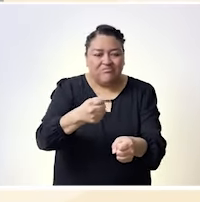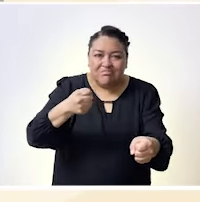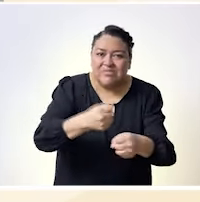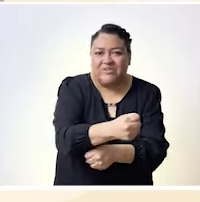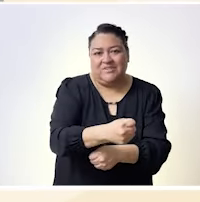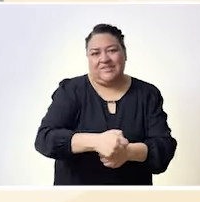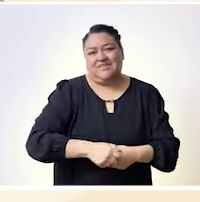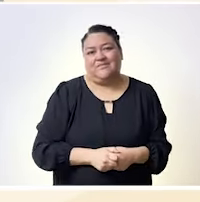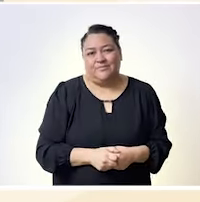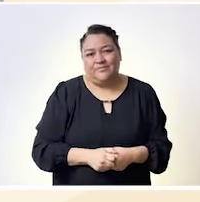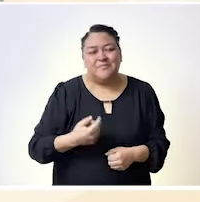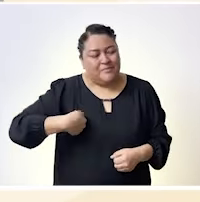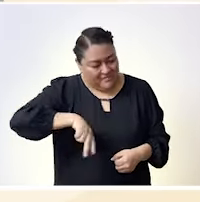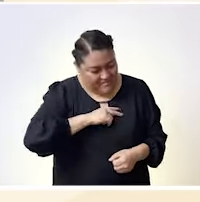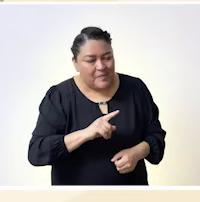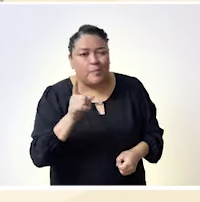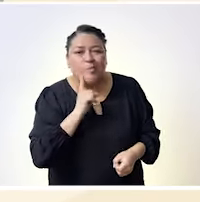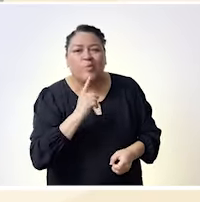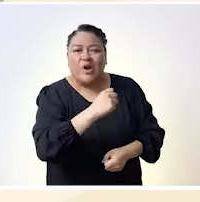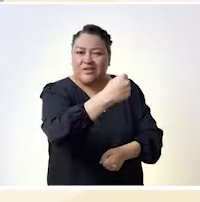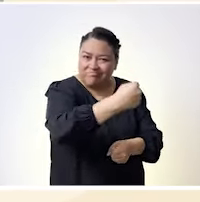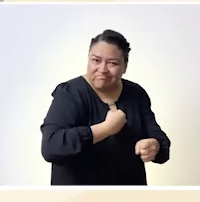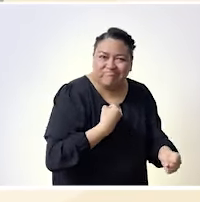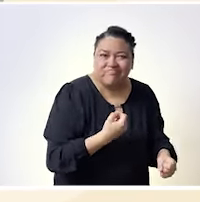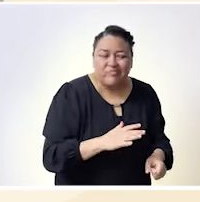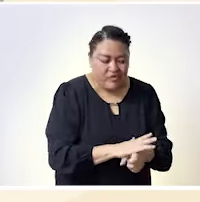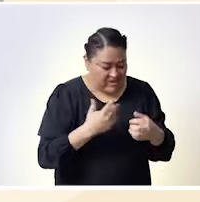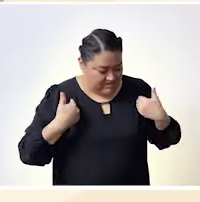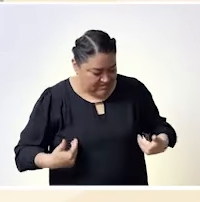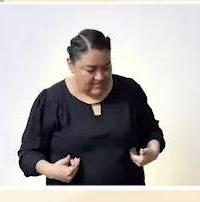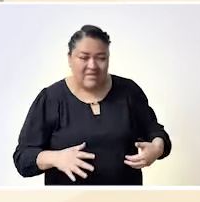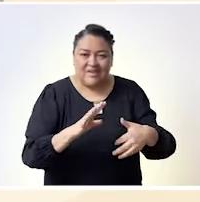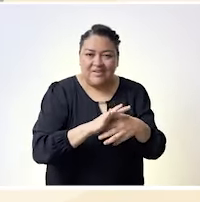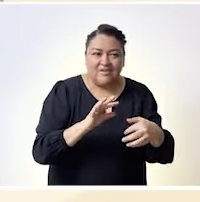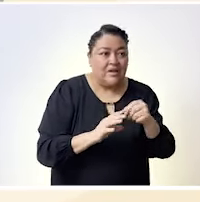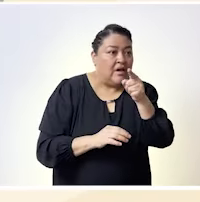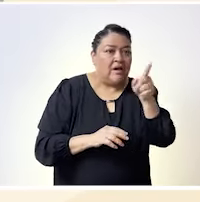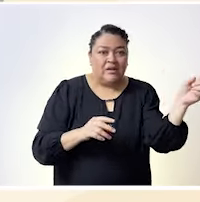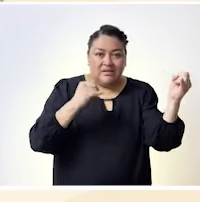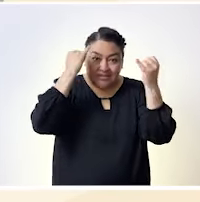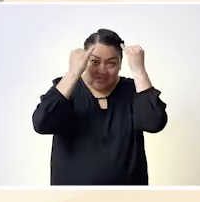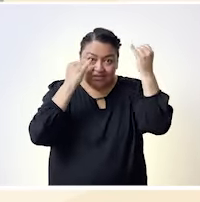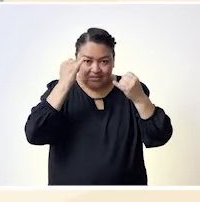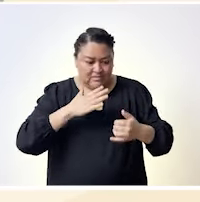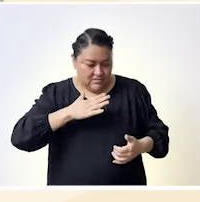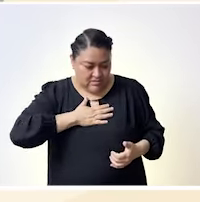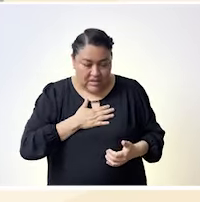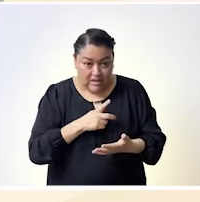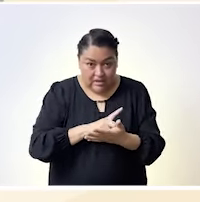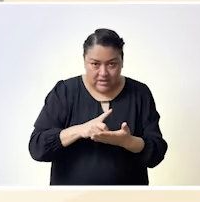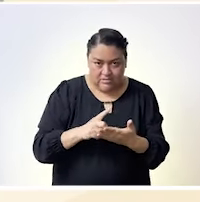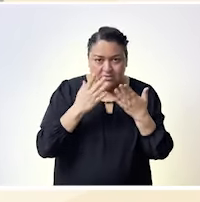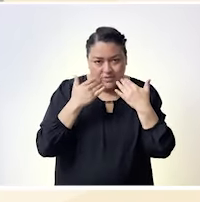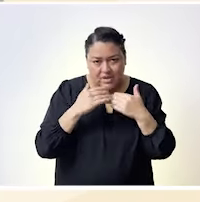de ¿por qué siempre he sido como la pregunta ¿no? ¿por qué siempre